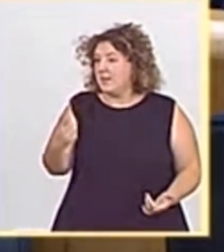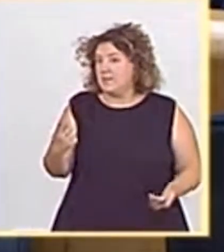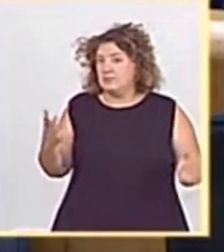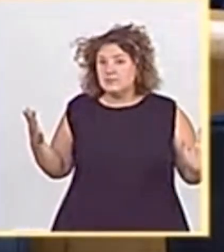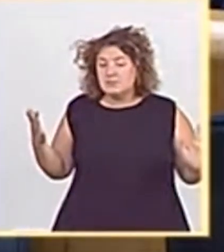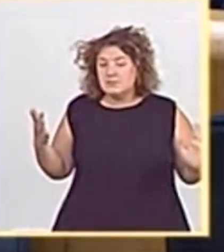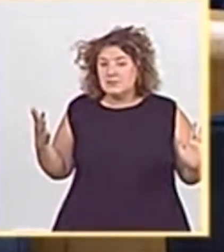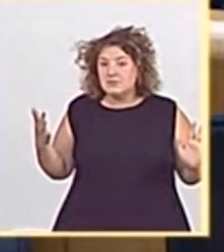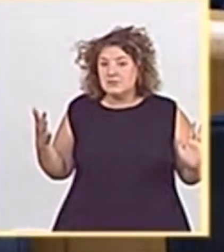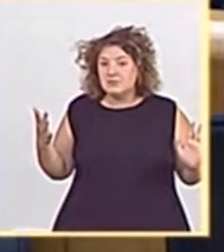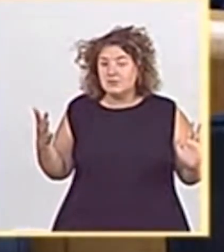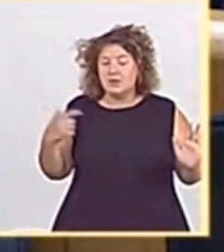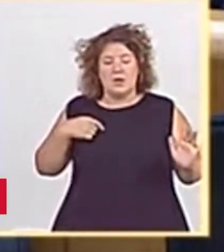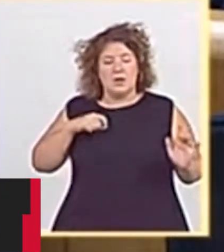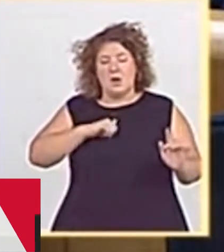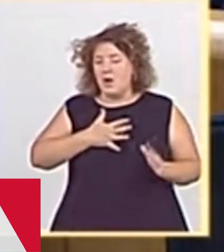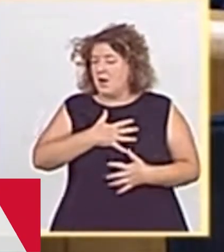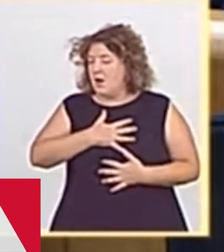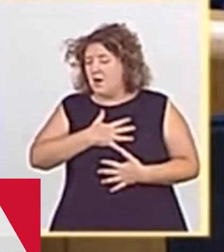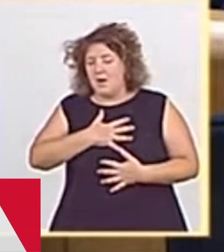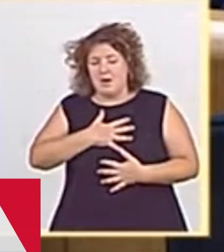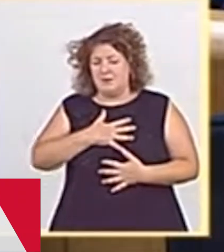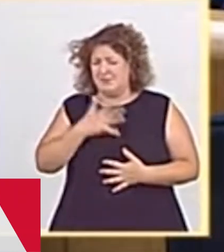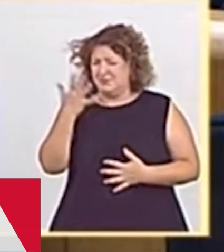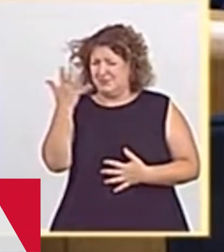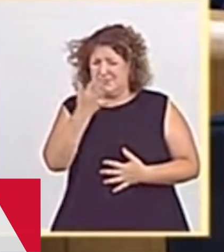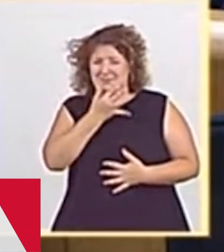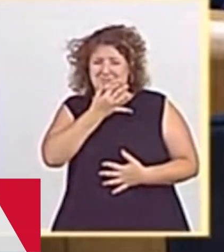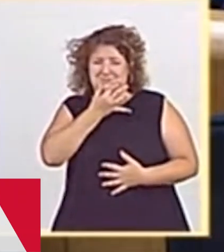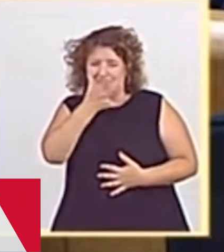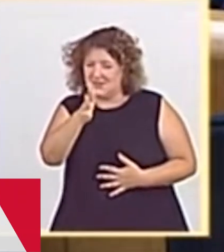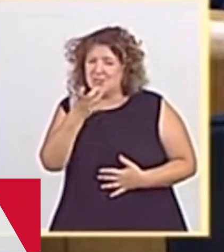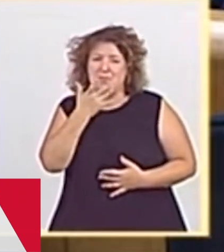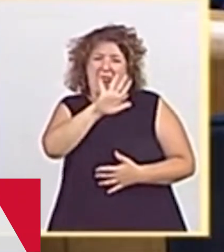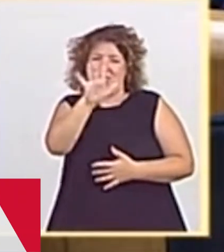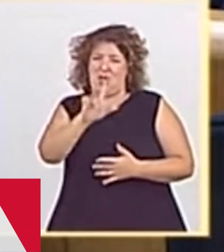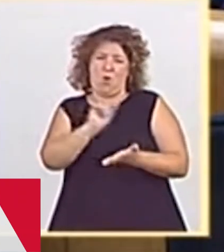profundamente conmovedor su cinismo digno de premio Nobel.